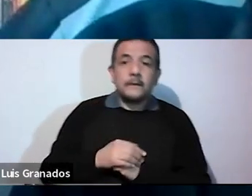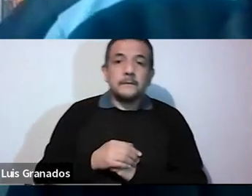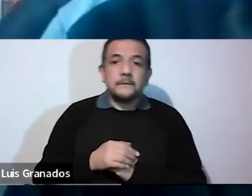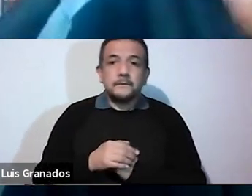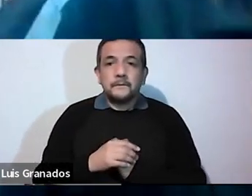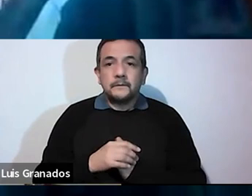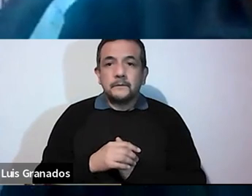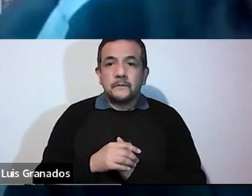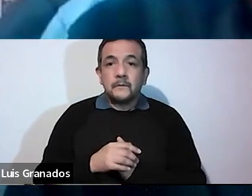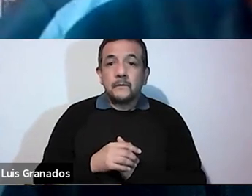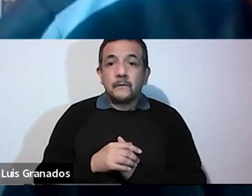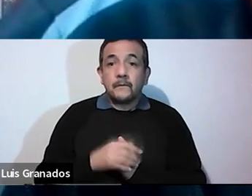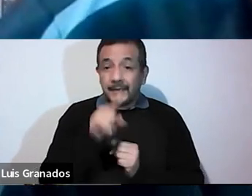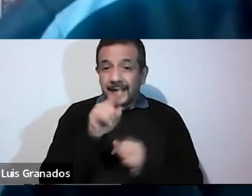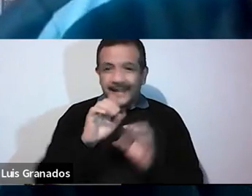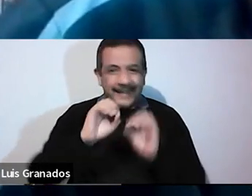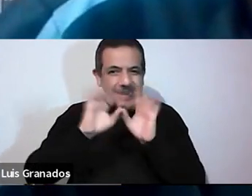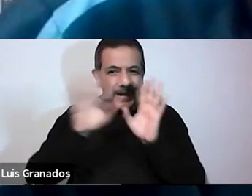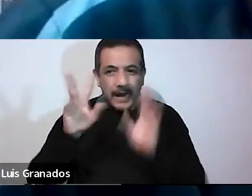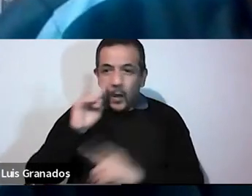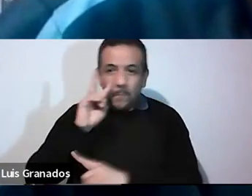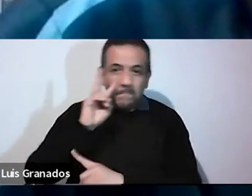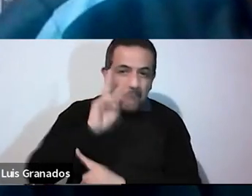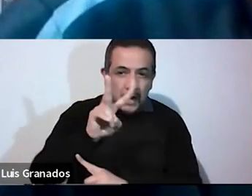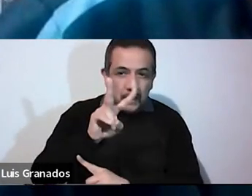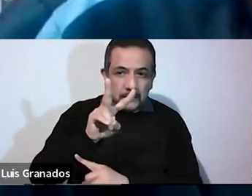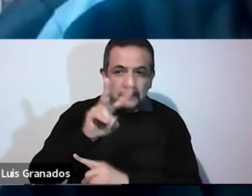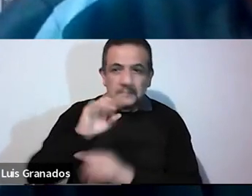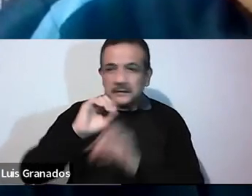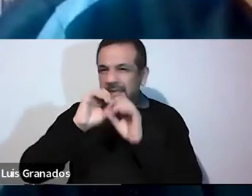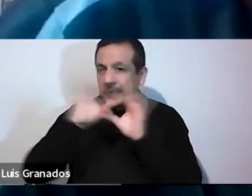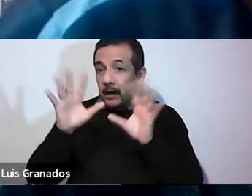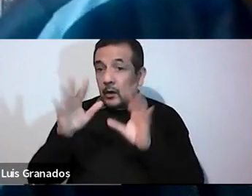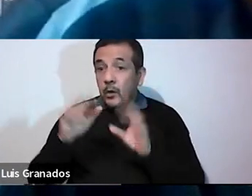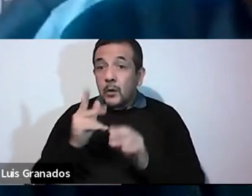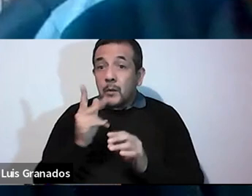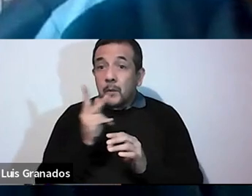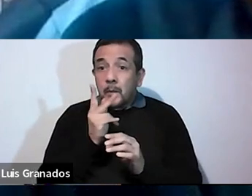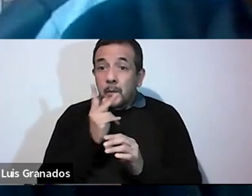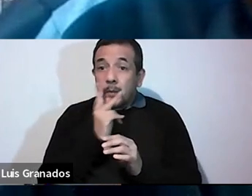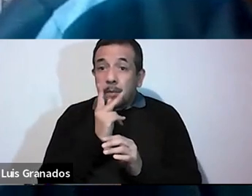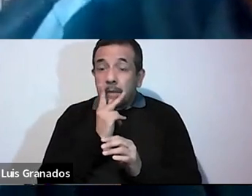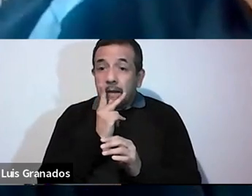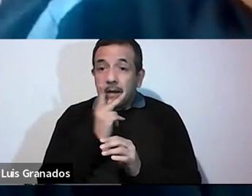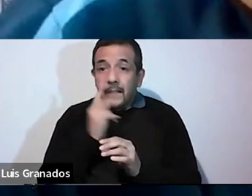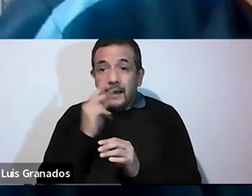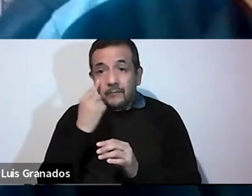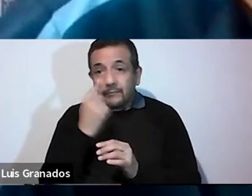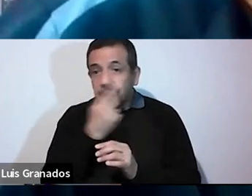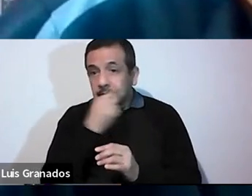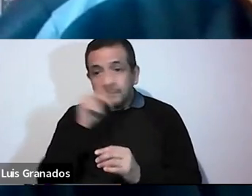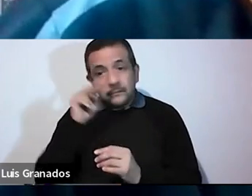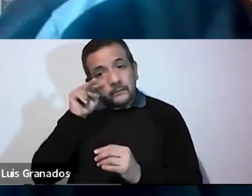en el cual queda muy claro, ¿verdad?, la respuesta del padre con esa mirada. Ese rostro